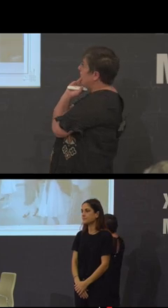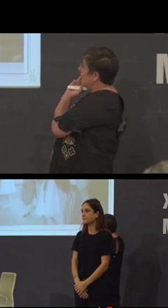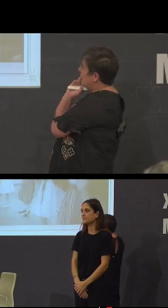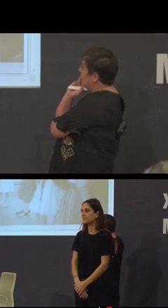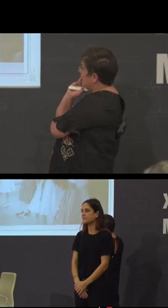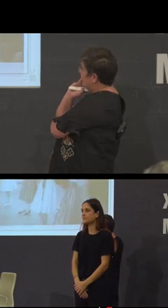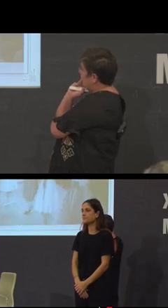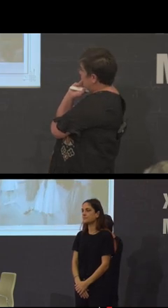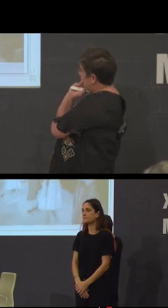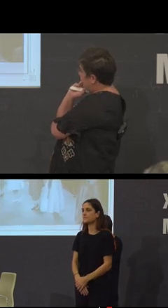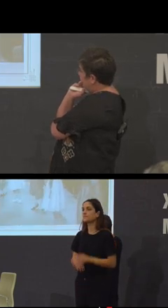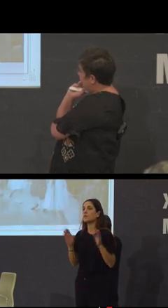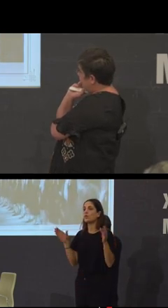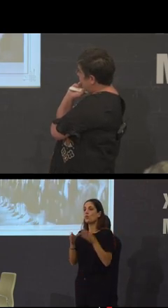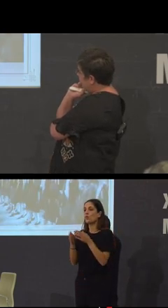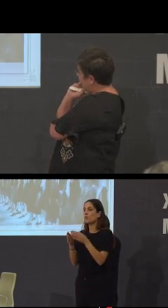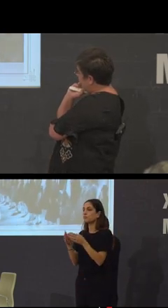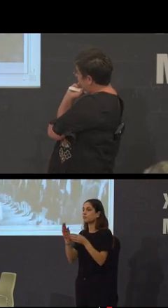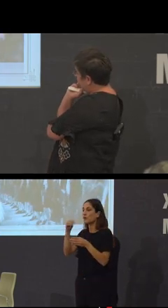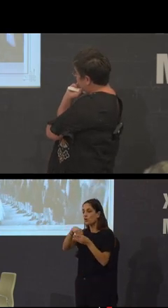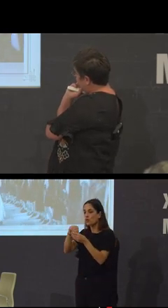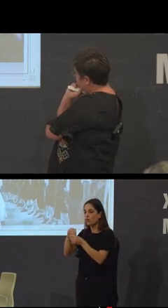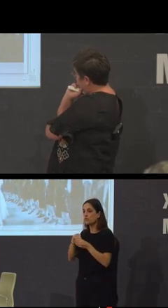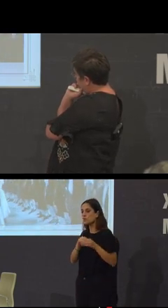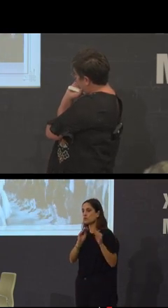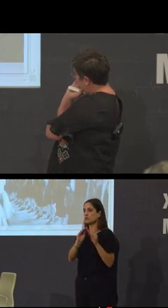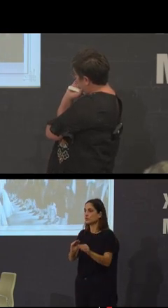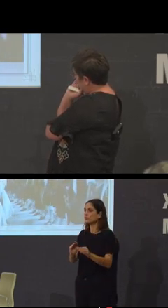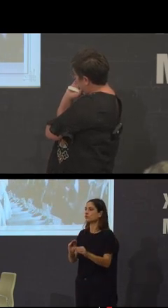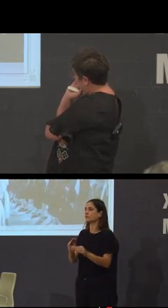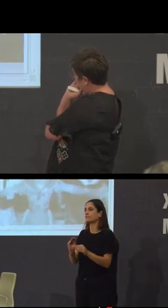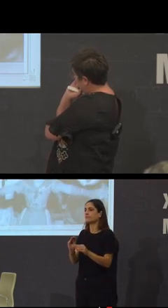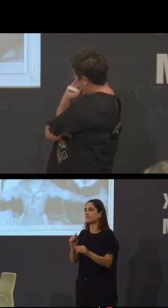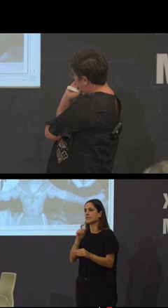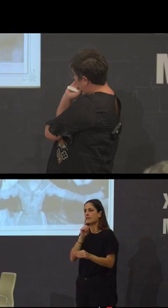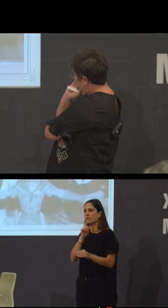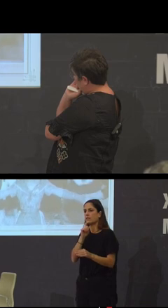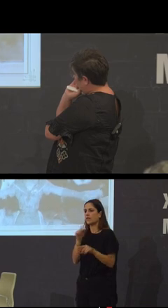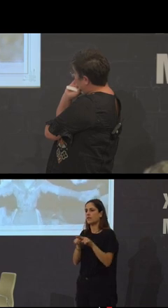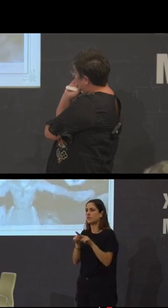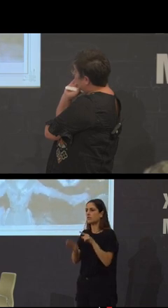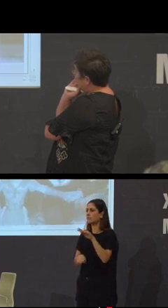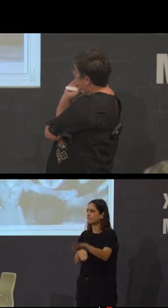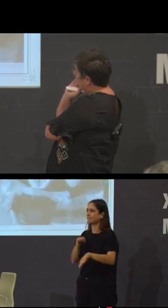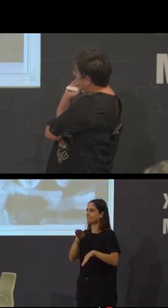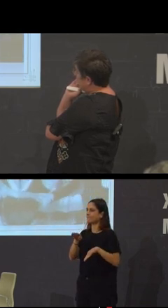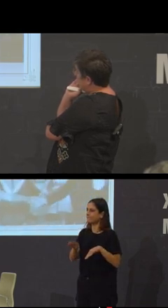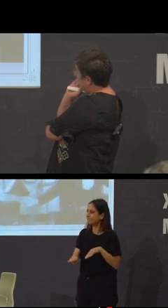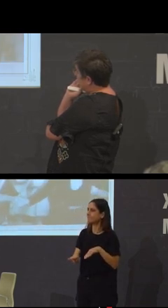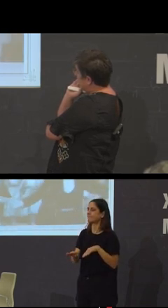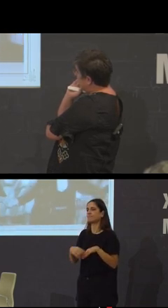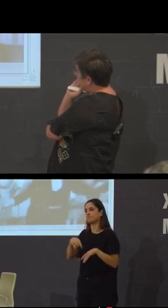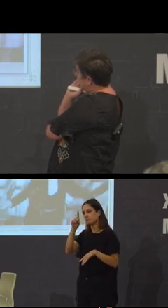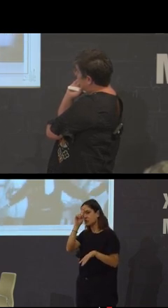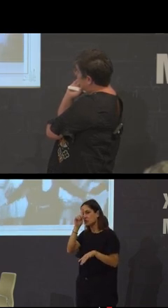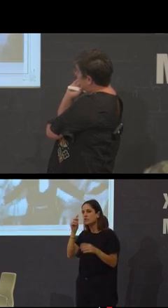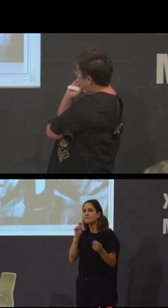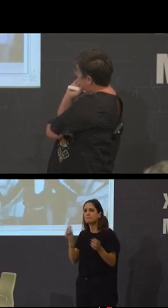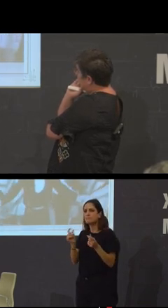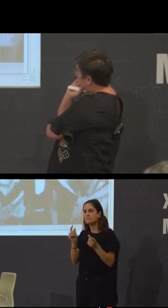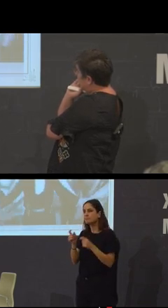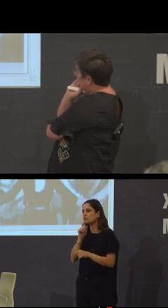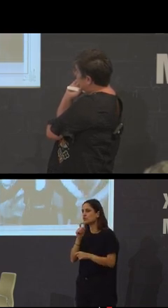Los componentes de todas las agrupaciones se hermanan superando las dificultades inherentes a un natural desconocimiento de la danza regional